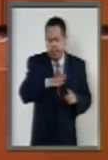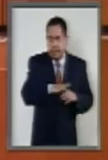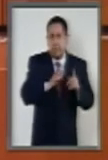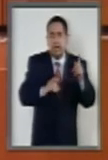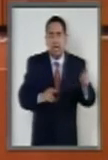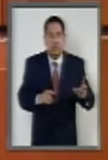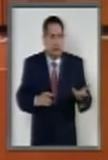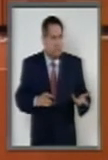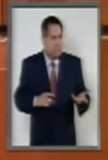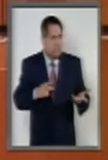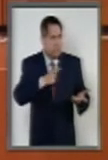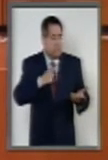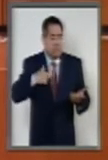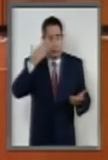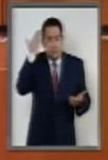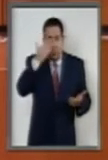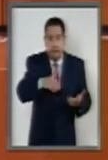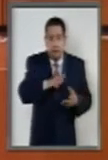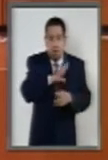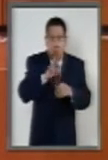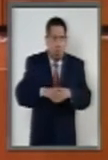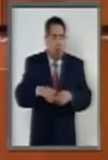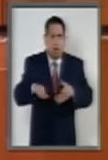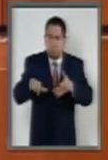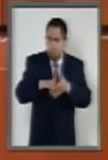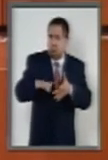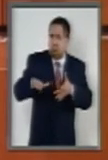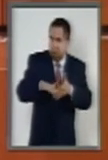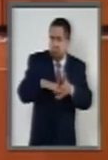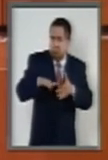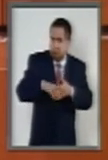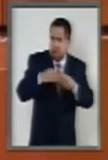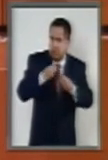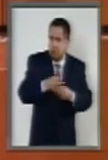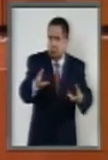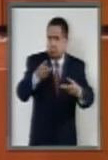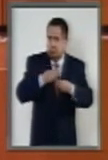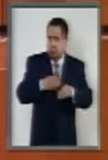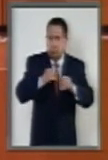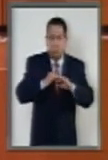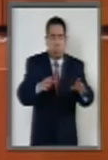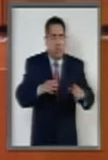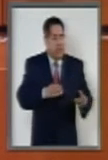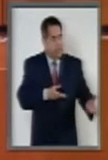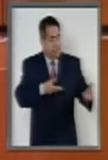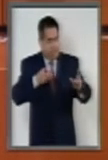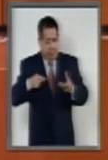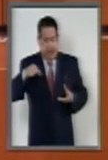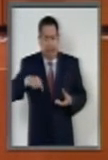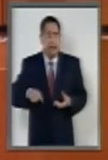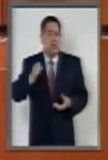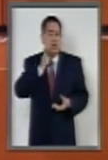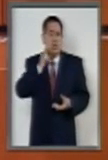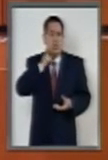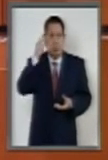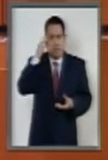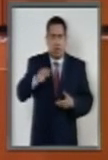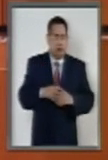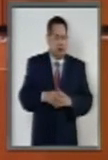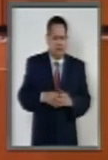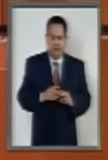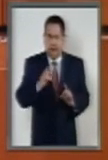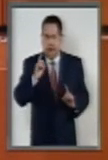ser además periódicos y ante el Senado de la República. Es muy